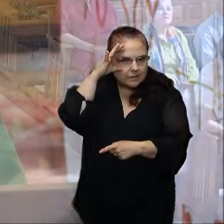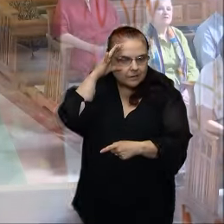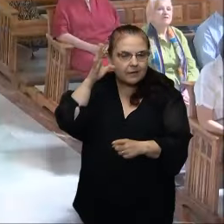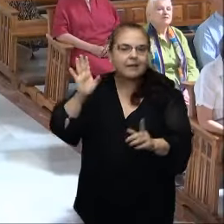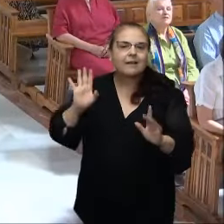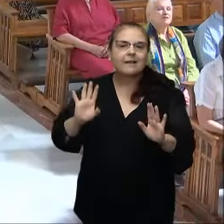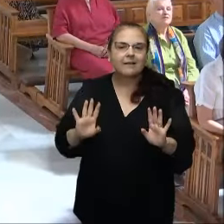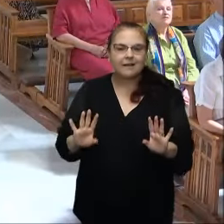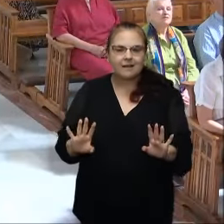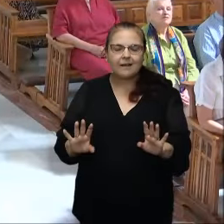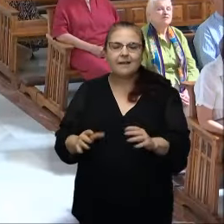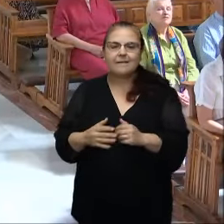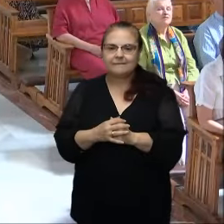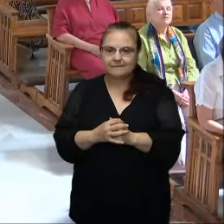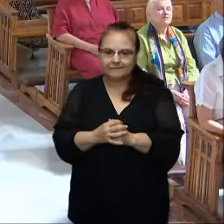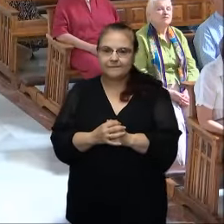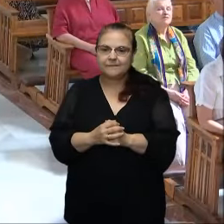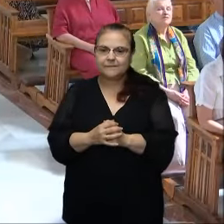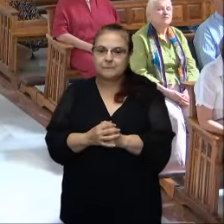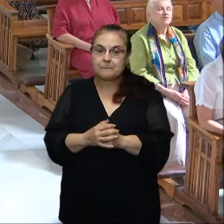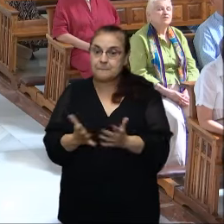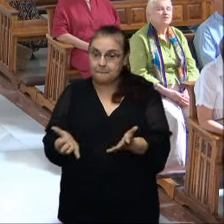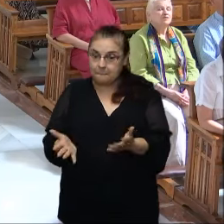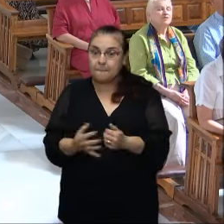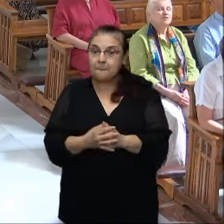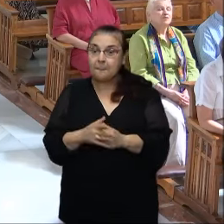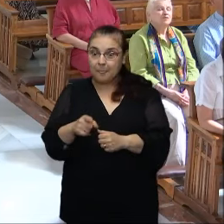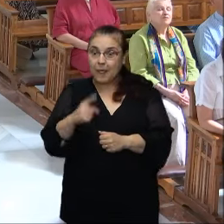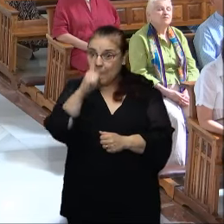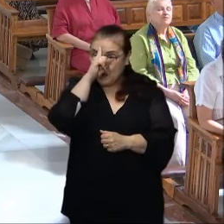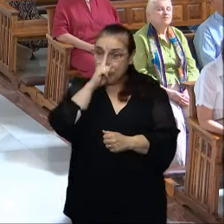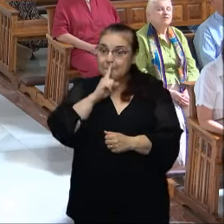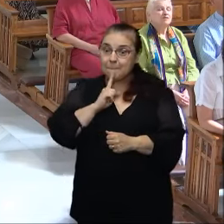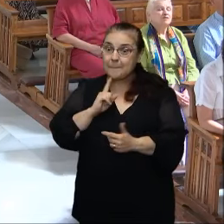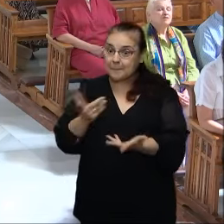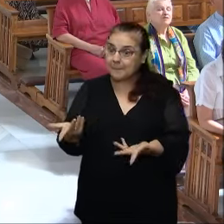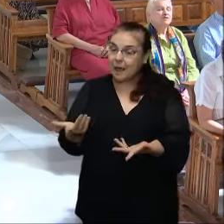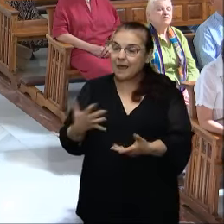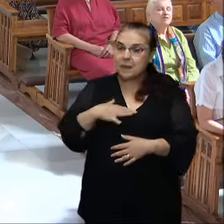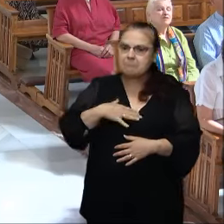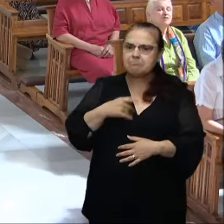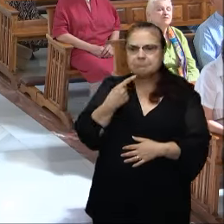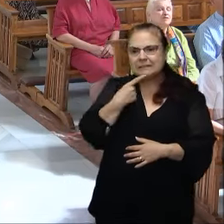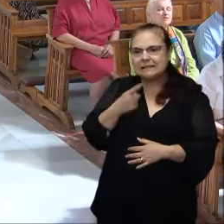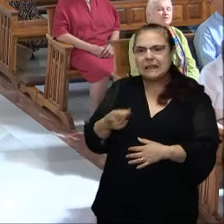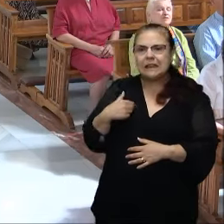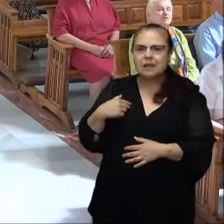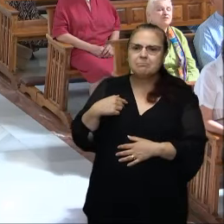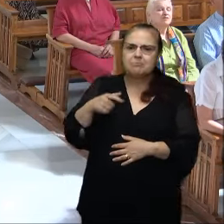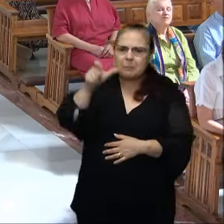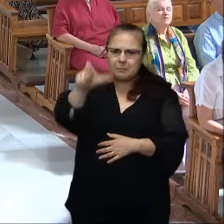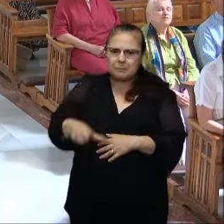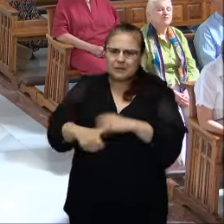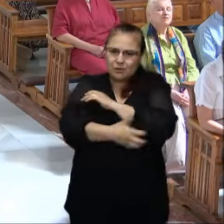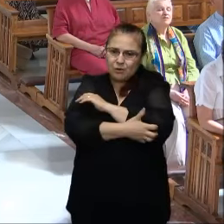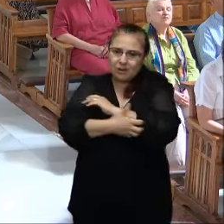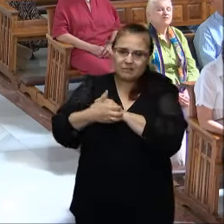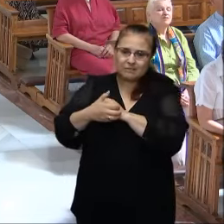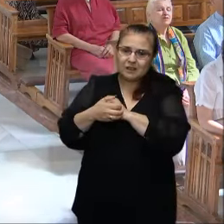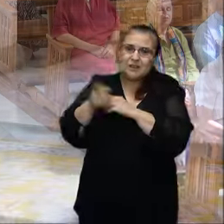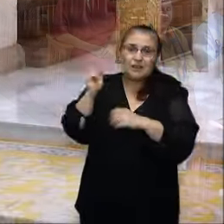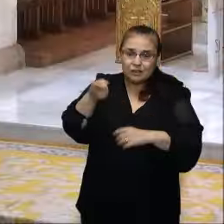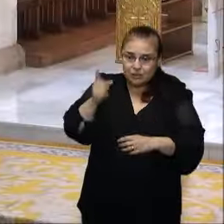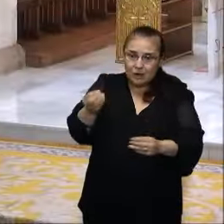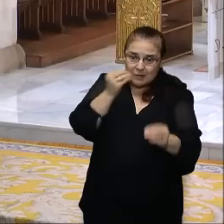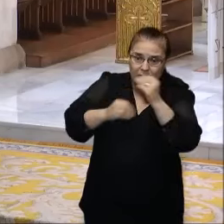Por ahí tenemos que andar. Pues con una imagen podemos decir que el hambriento necesita no solo de un plato